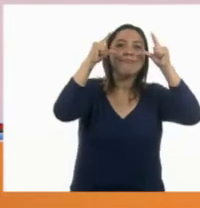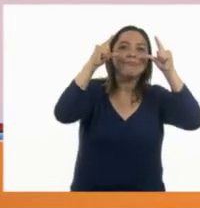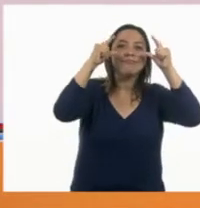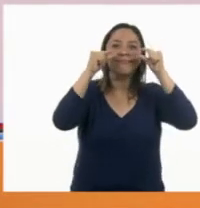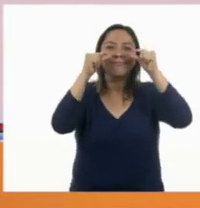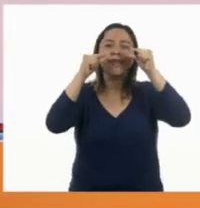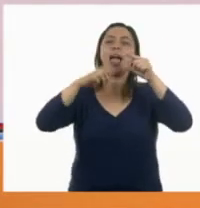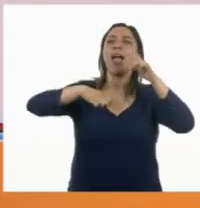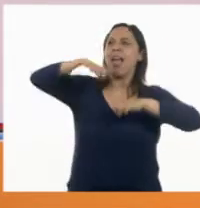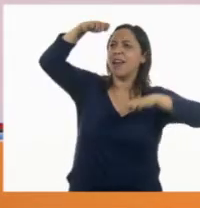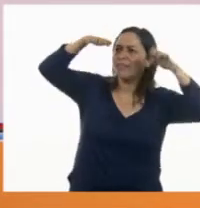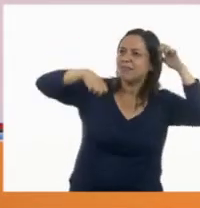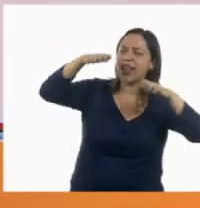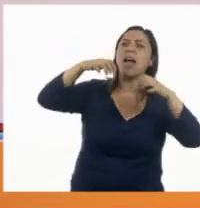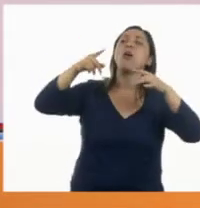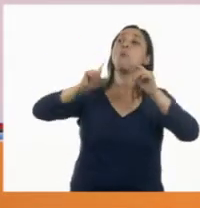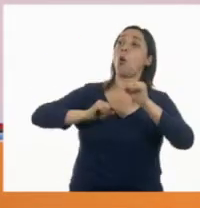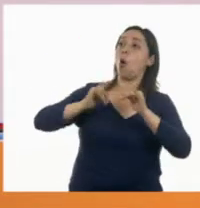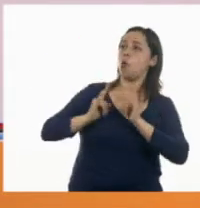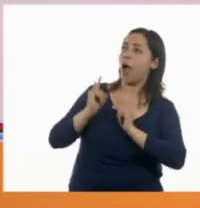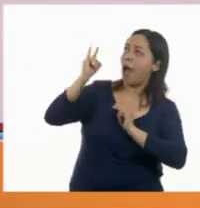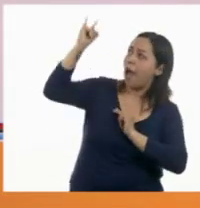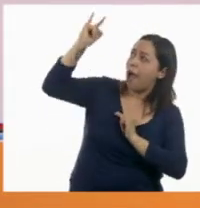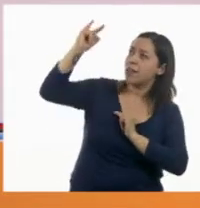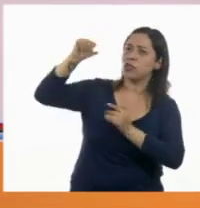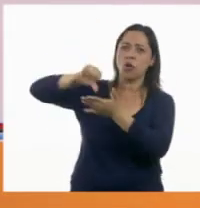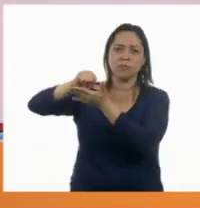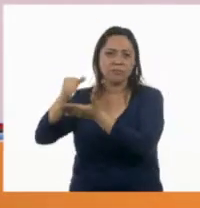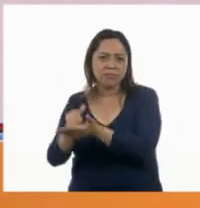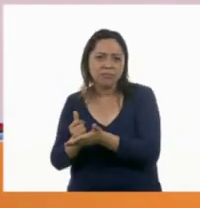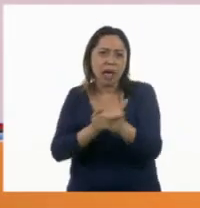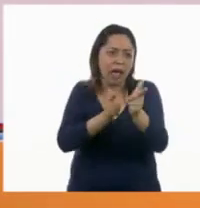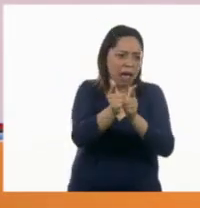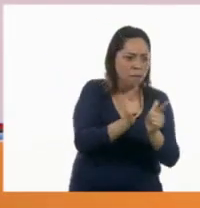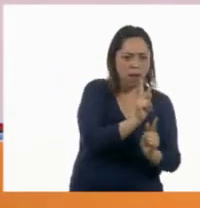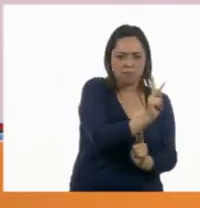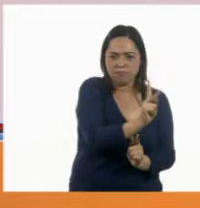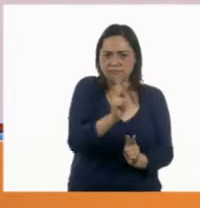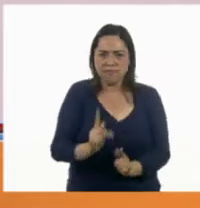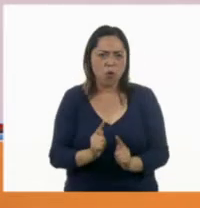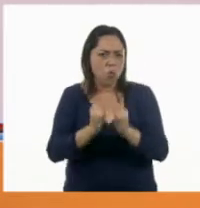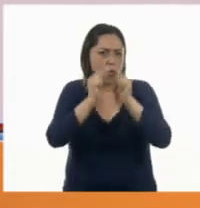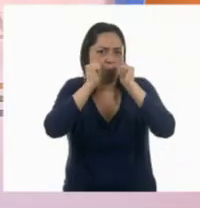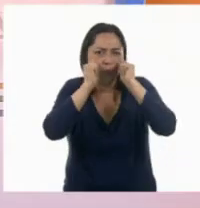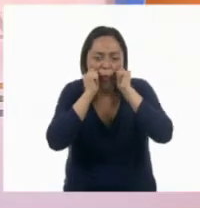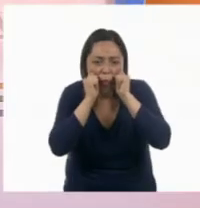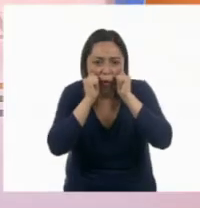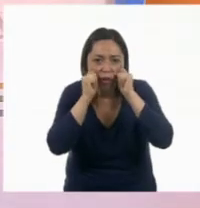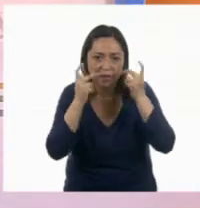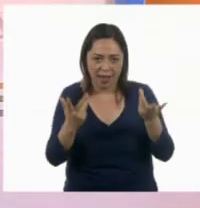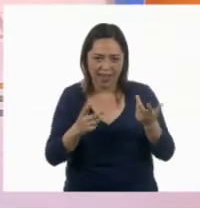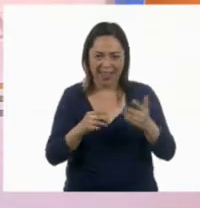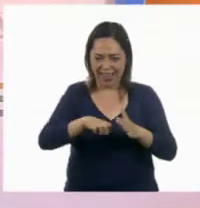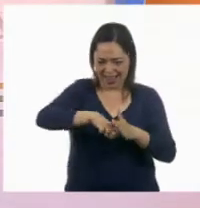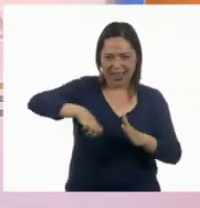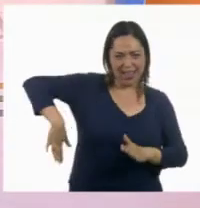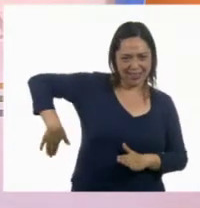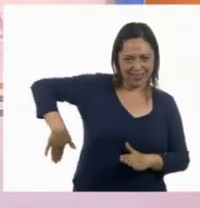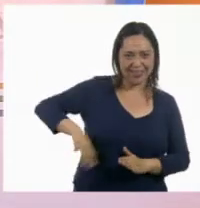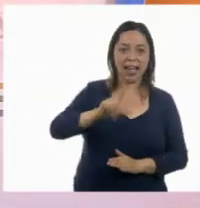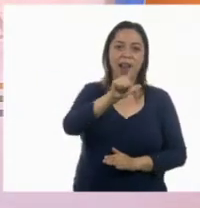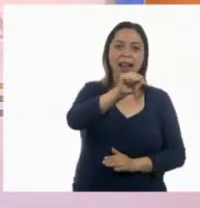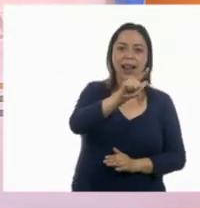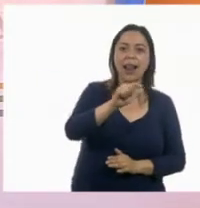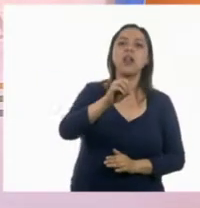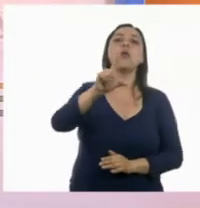la estatura. No importa si se parecen, si son gemelos como lo vimos con Lalo y Luis. Porque recordemos que